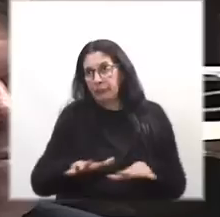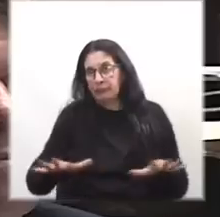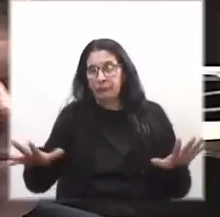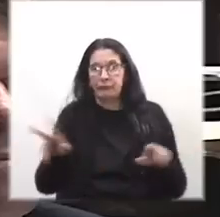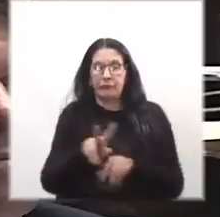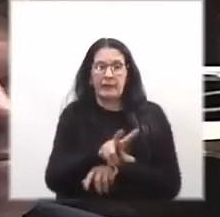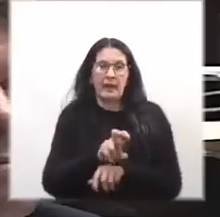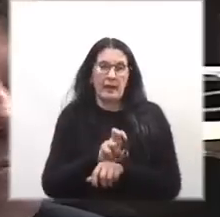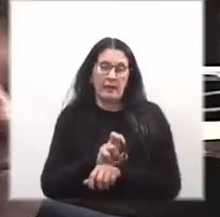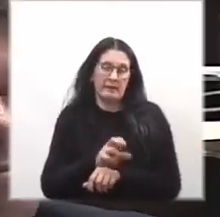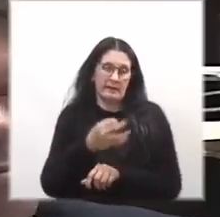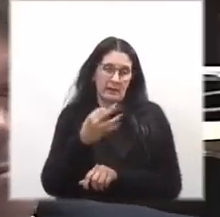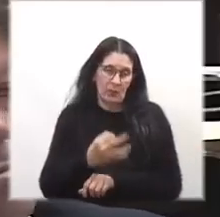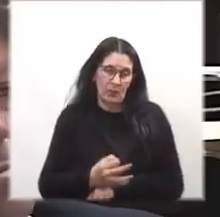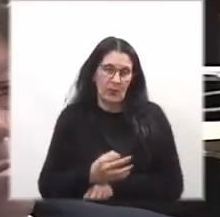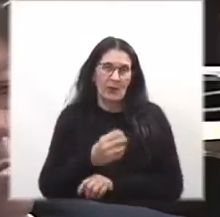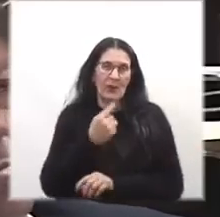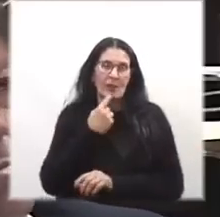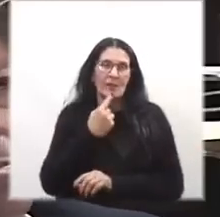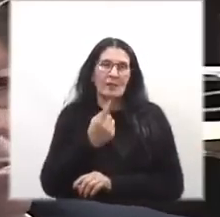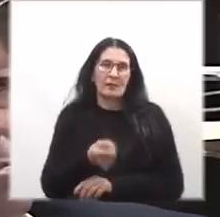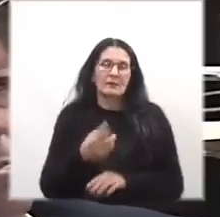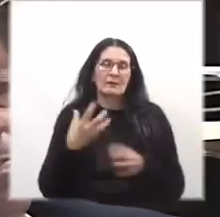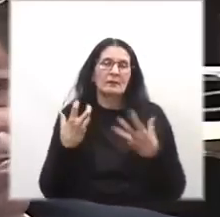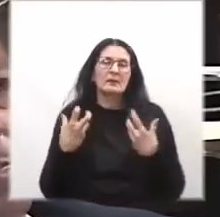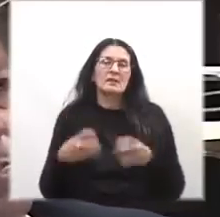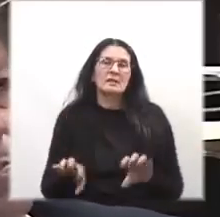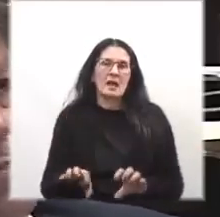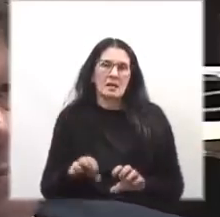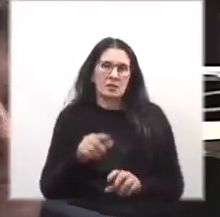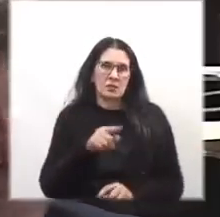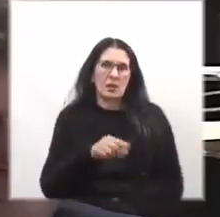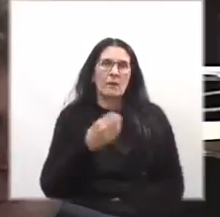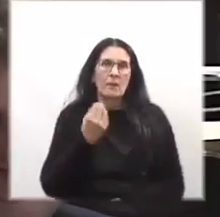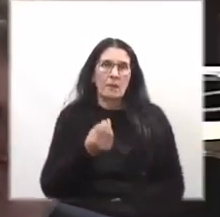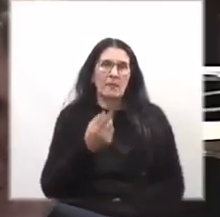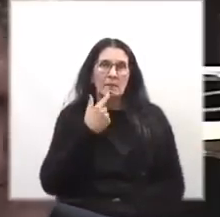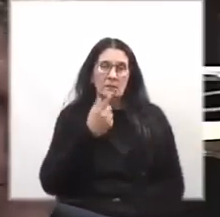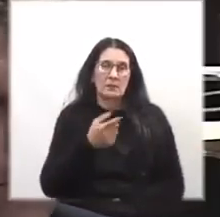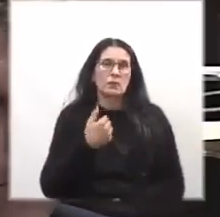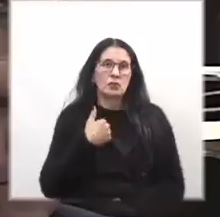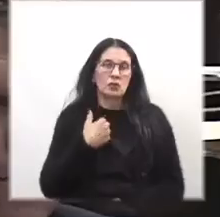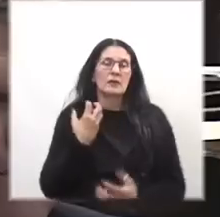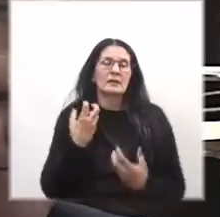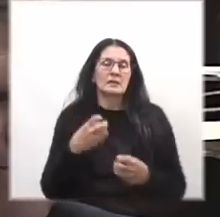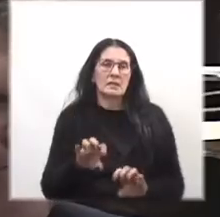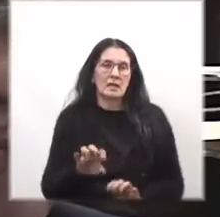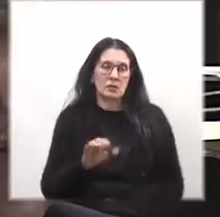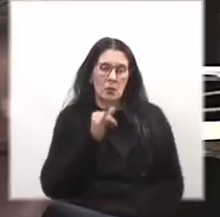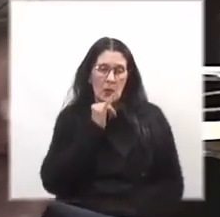un comunicado seguramente rechazando mis palabras y yo ya digo que rechazo el comunicado.